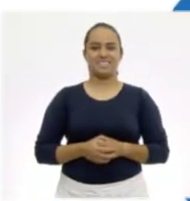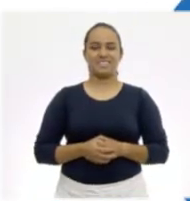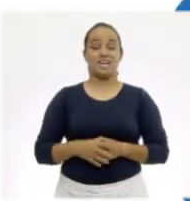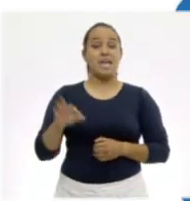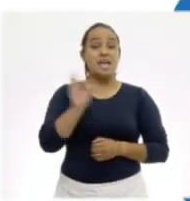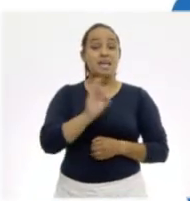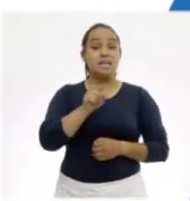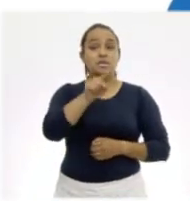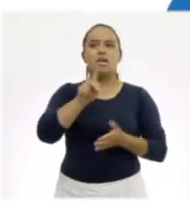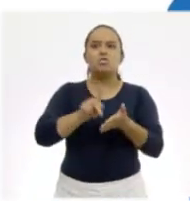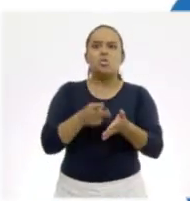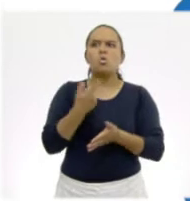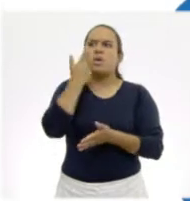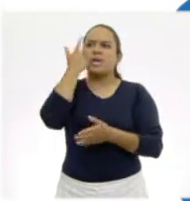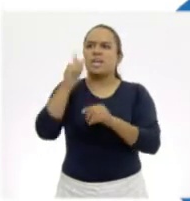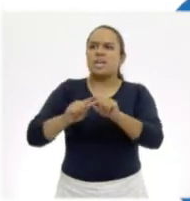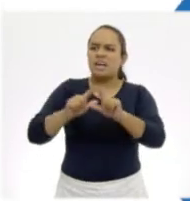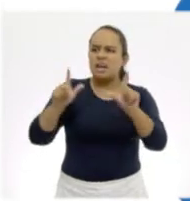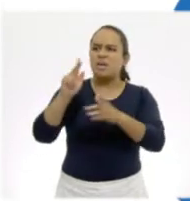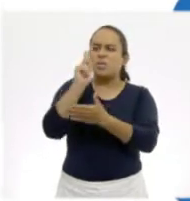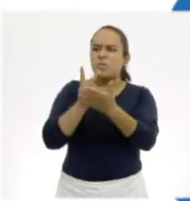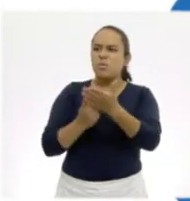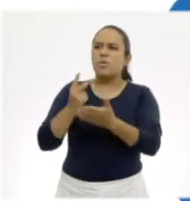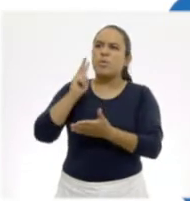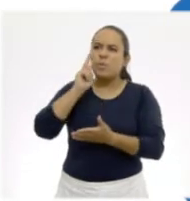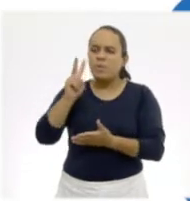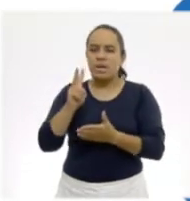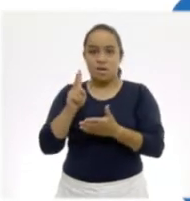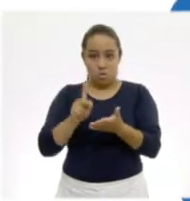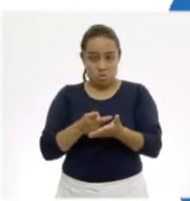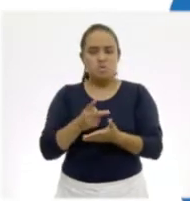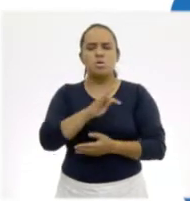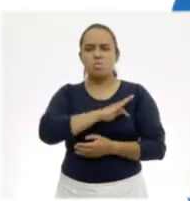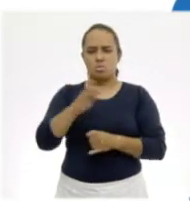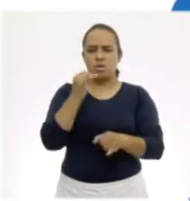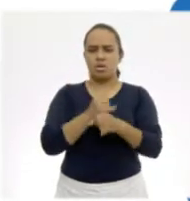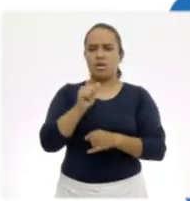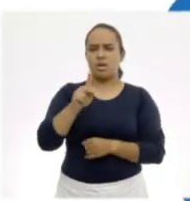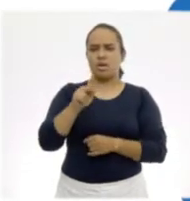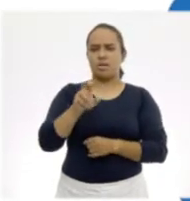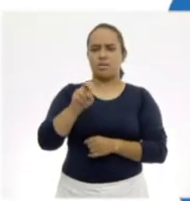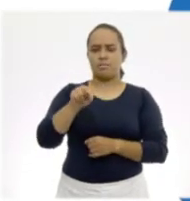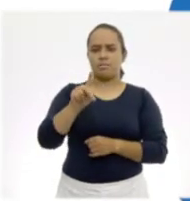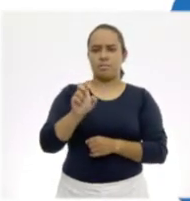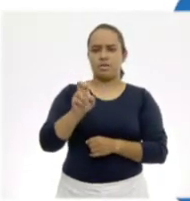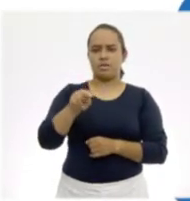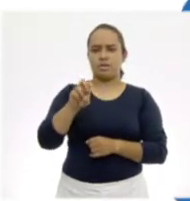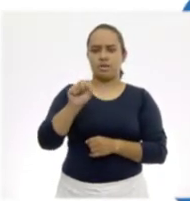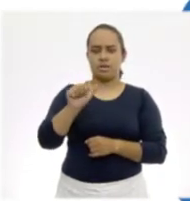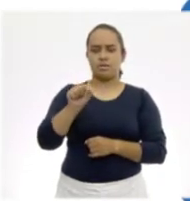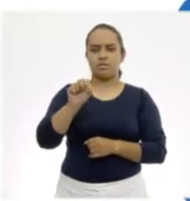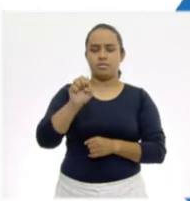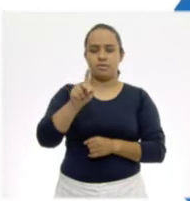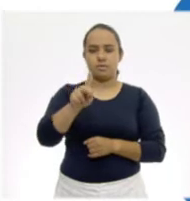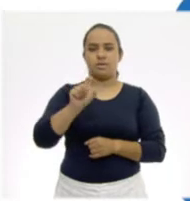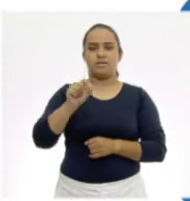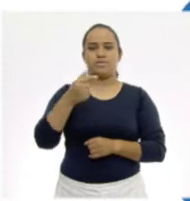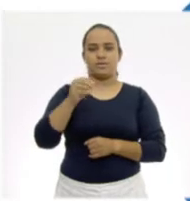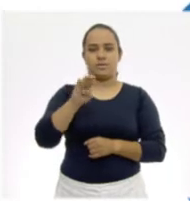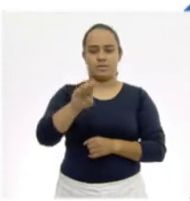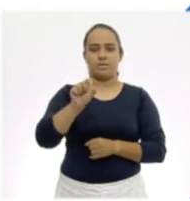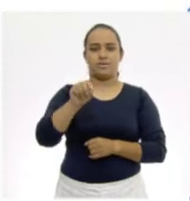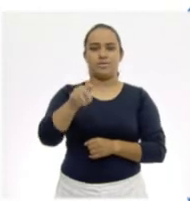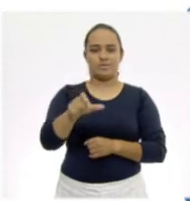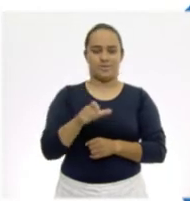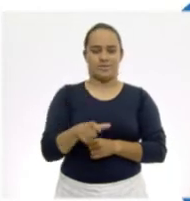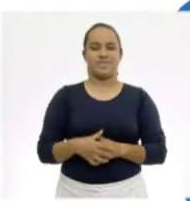Si quieres volver a ver los programas de Aprende en Casa 2, los puedes encontrar en la siguiente liga, aprendeencasa